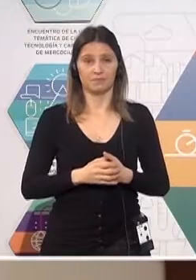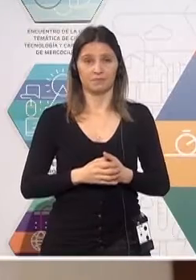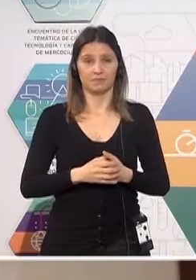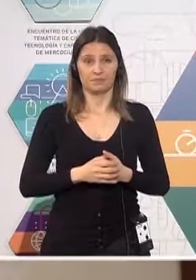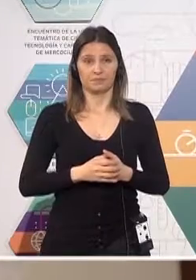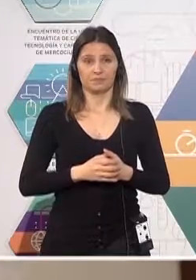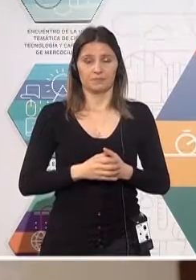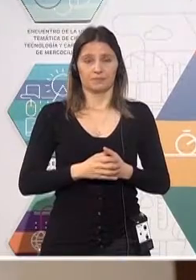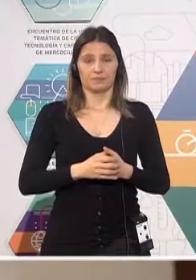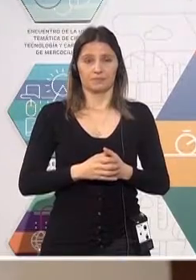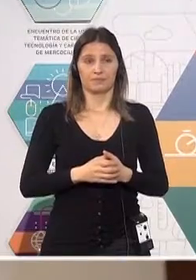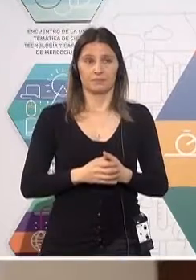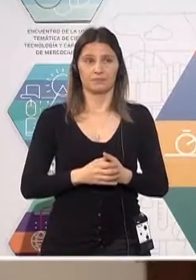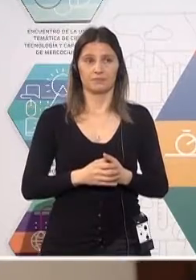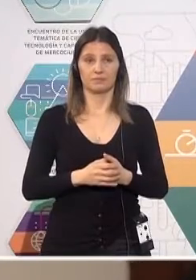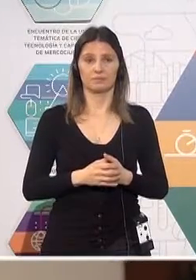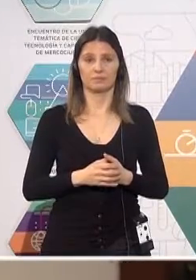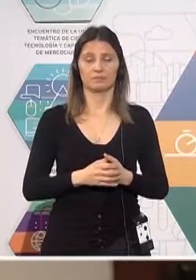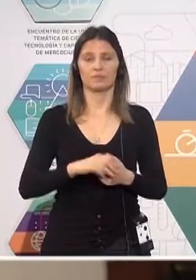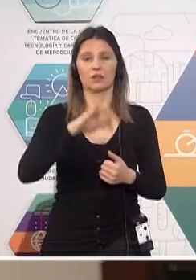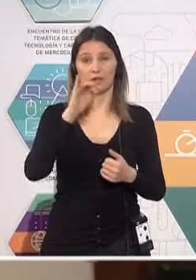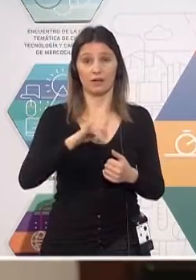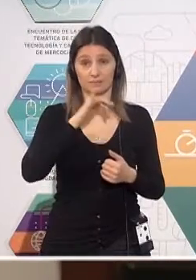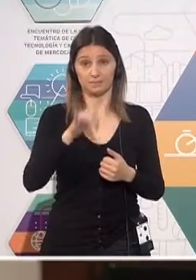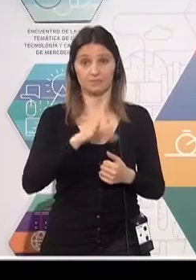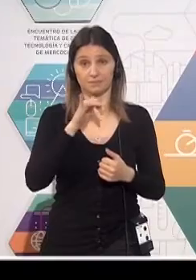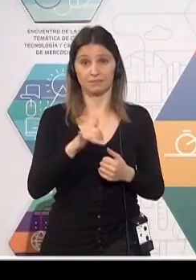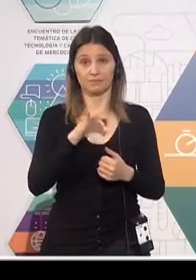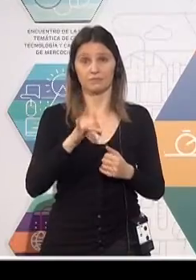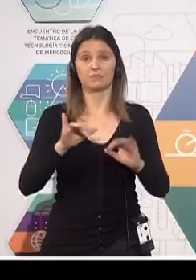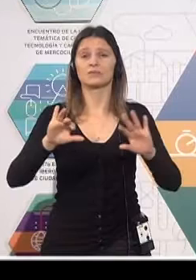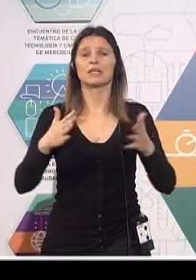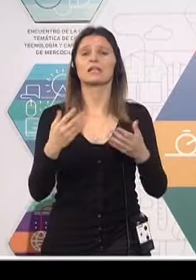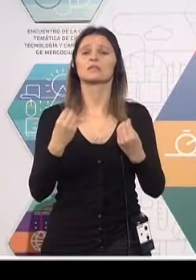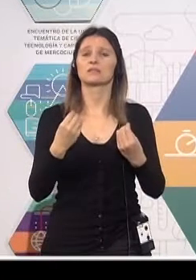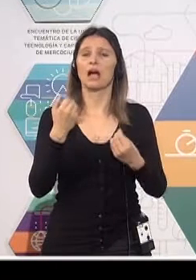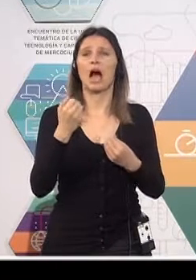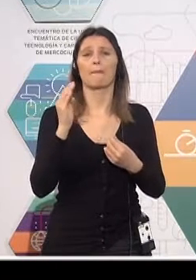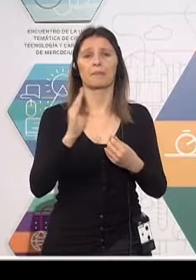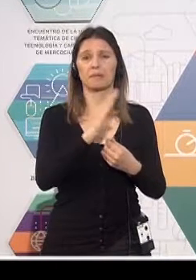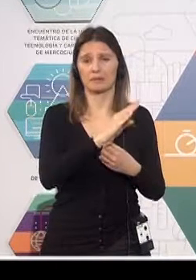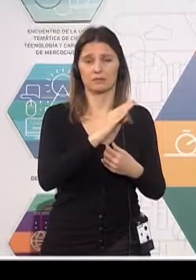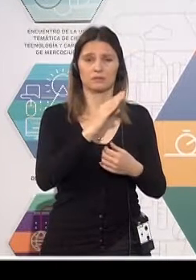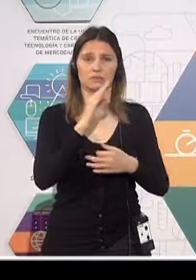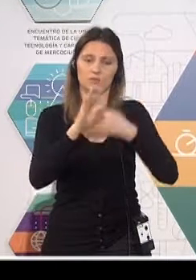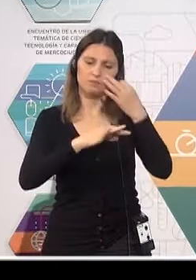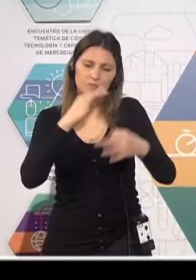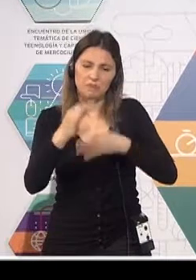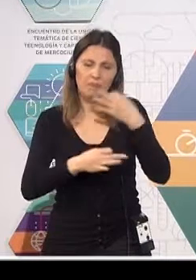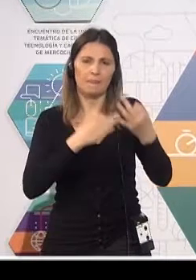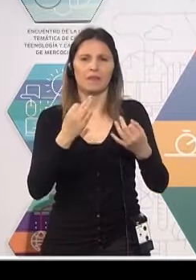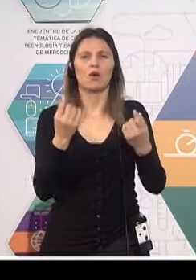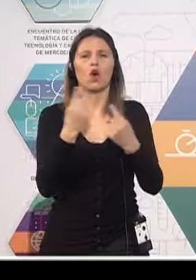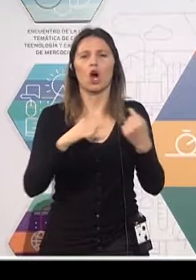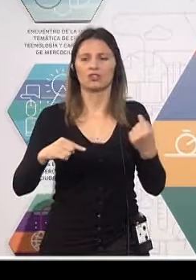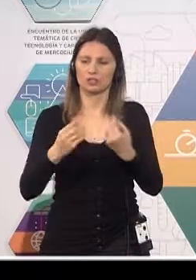Bueno, un poco les voy a contar de esto, ¿no? ¿Qué es un app? Un app, yo lo voy a definir en esta charla, lo que convive, lo que